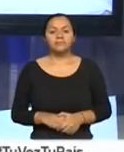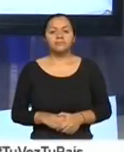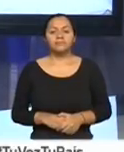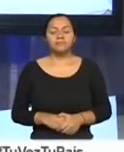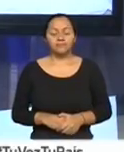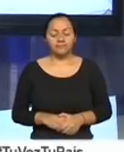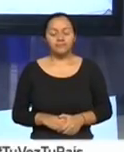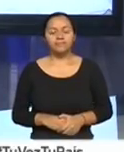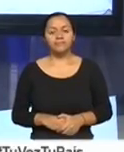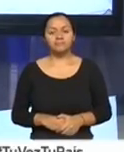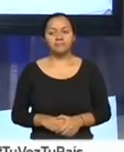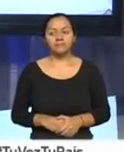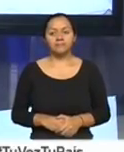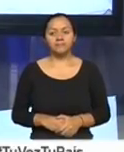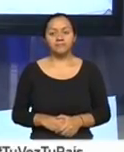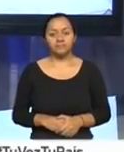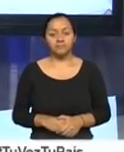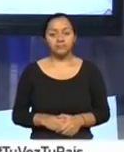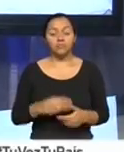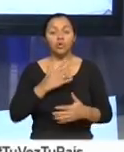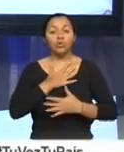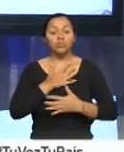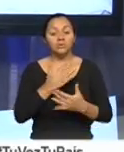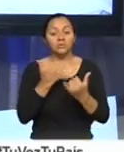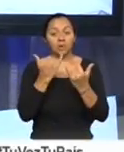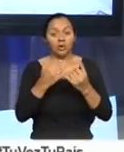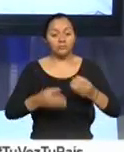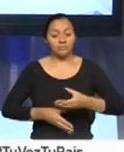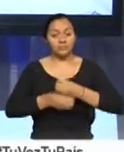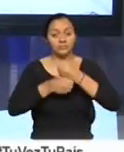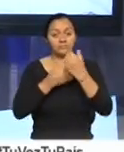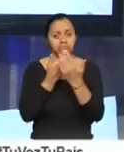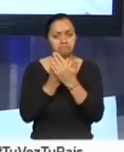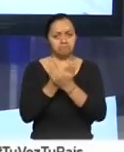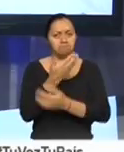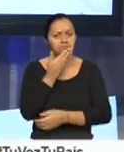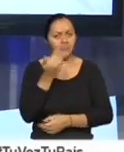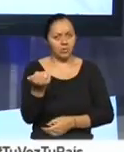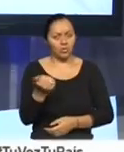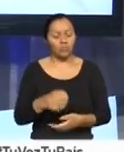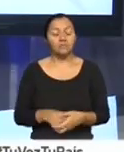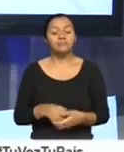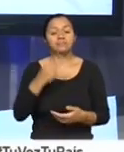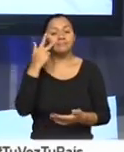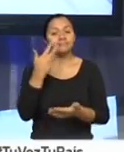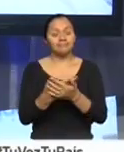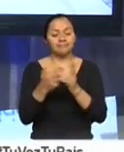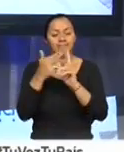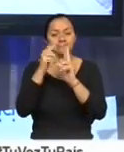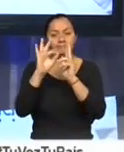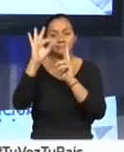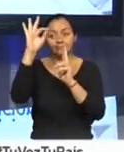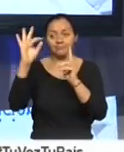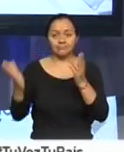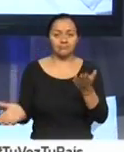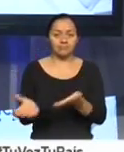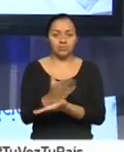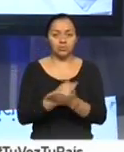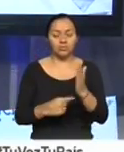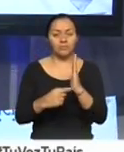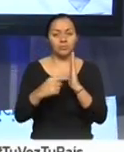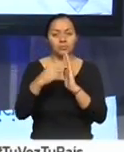Los síntomas de la recuperación económica en Ecuador son evidentes. Así lo demuestran las cifras de recaudación tributaria